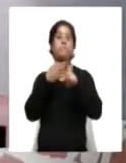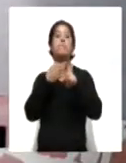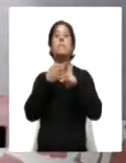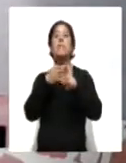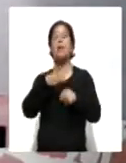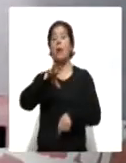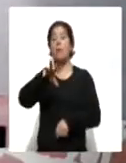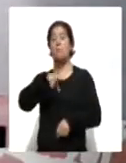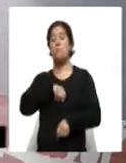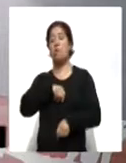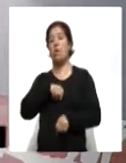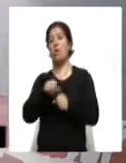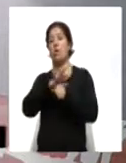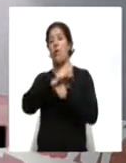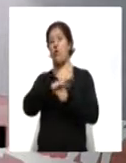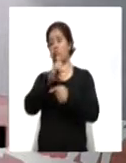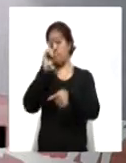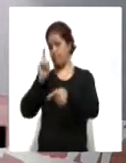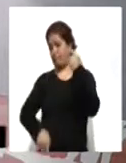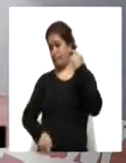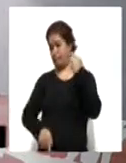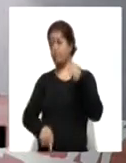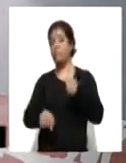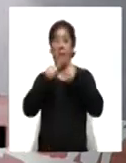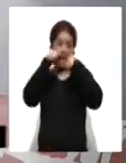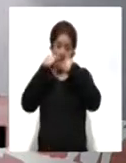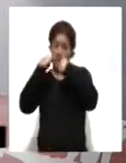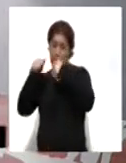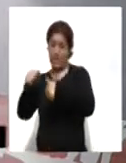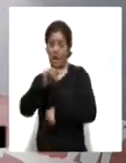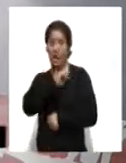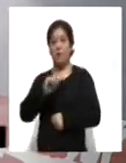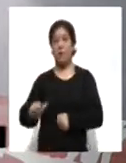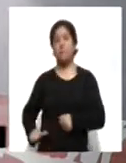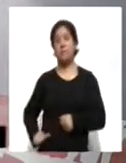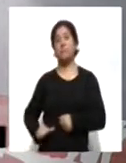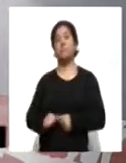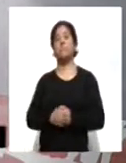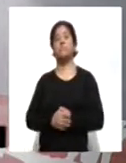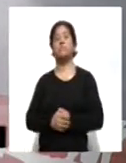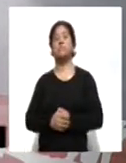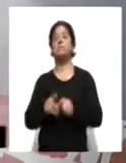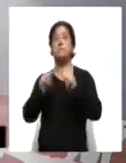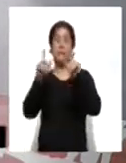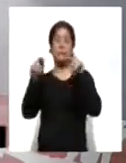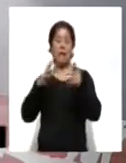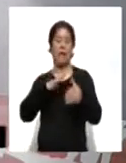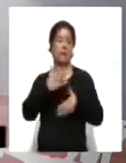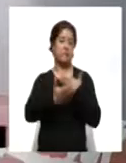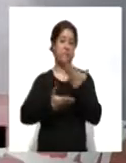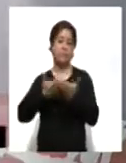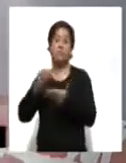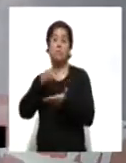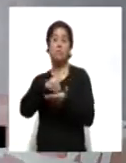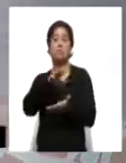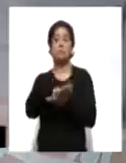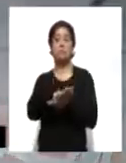de contagio y mantener la atención a la ciudadanía, el Ayuntamiento de Tlaxcala brinda servicios a través de citas.